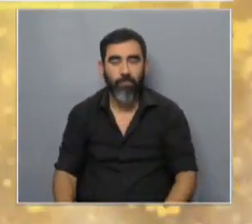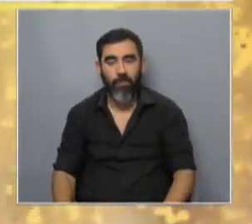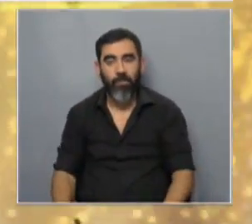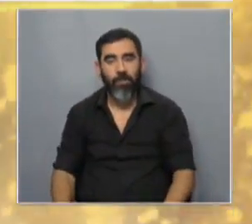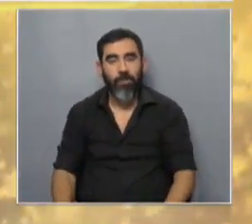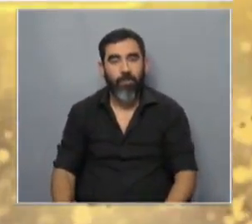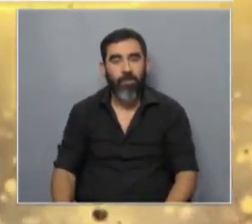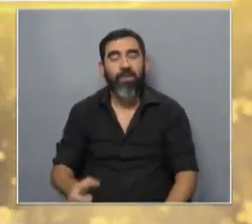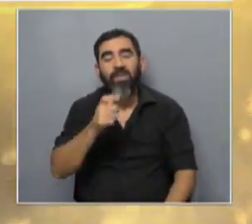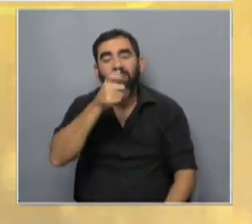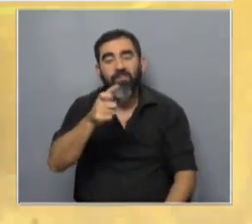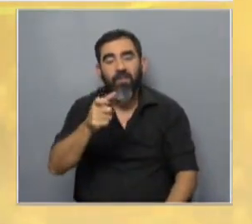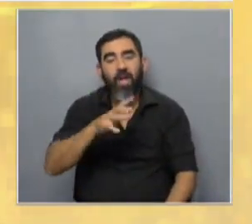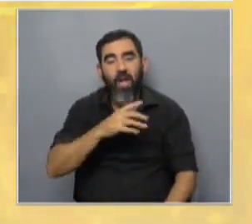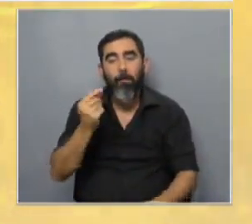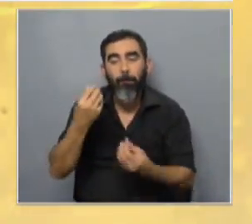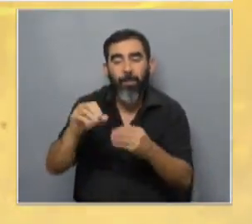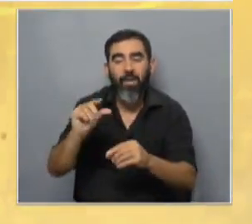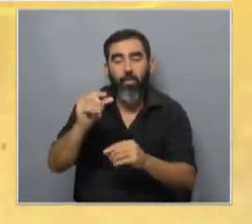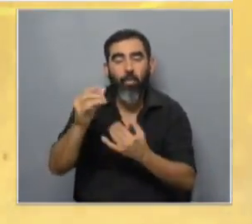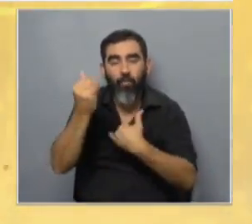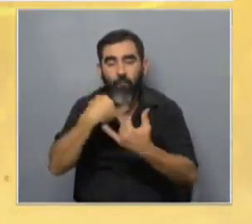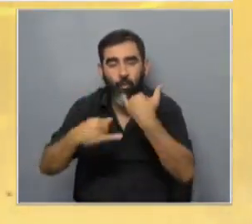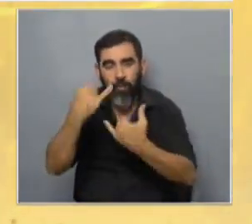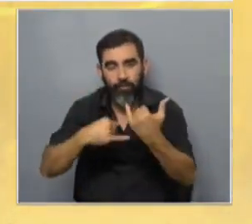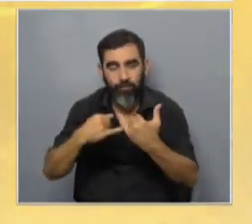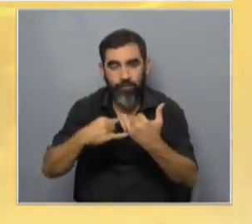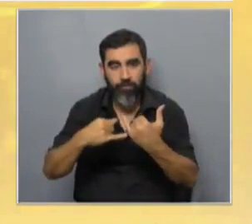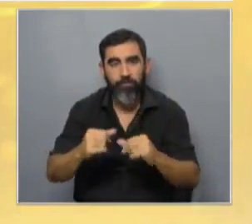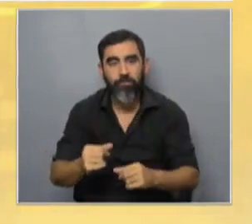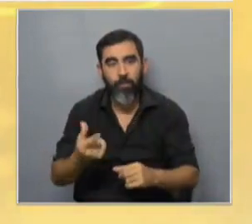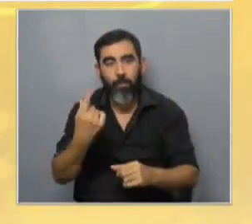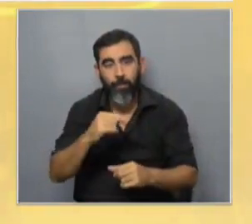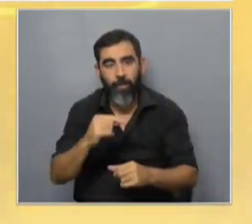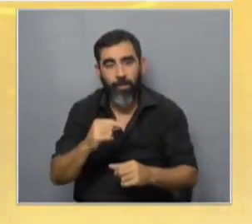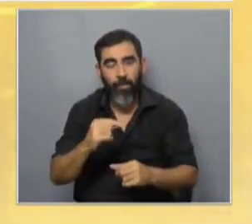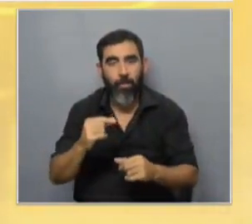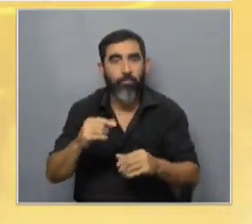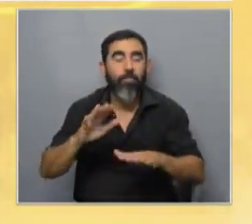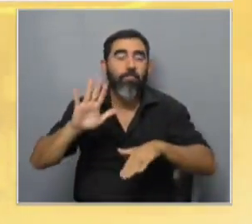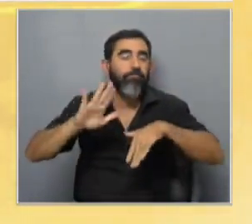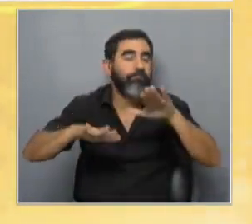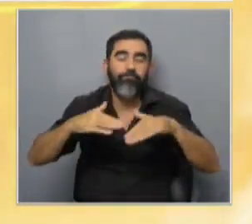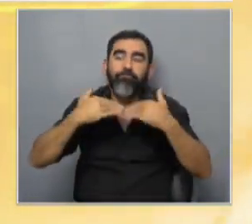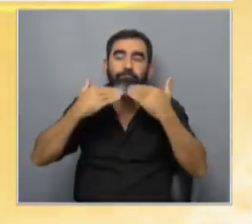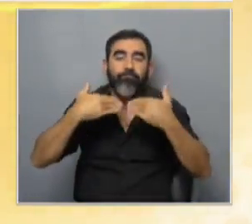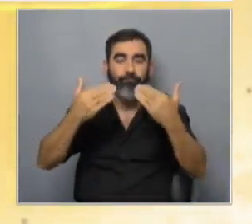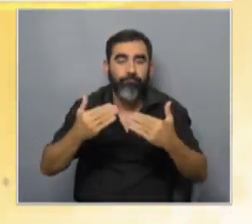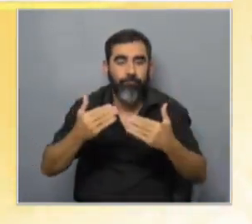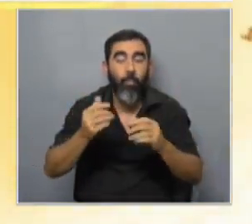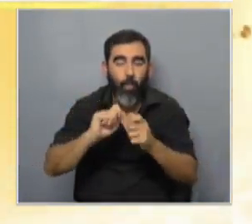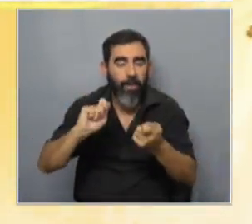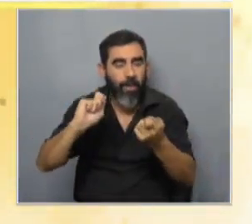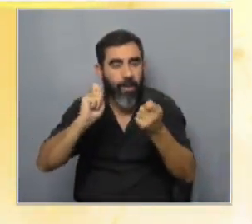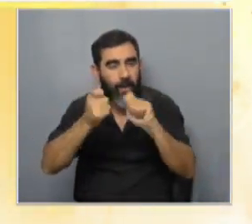igual quiere decir que le quita información, lo añade información de forma totalmente al azar. Entonces produce cambios